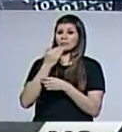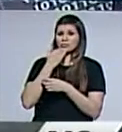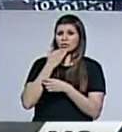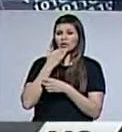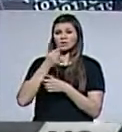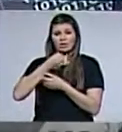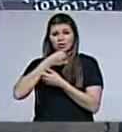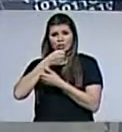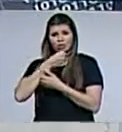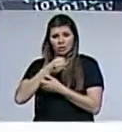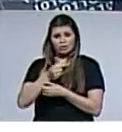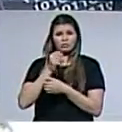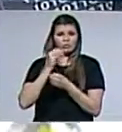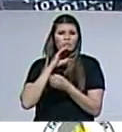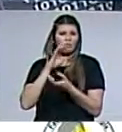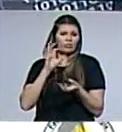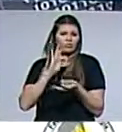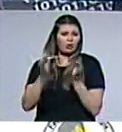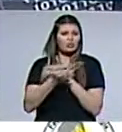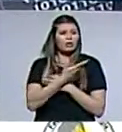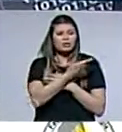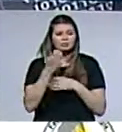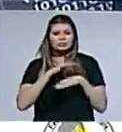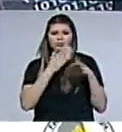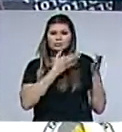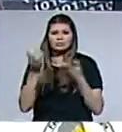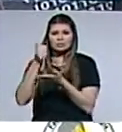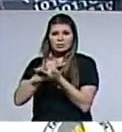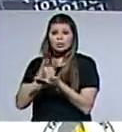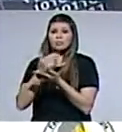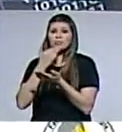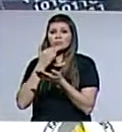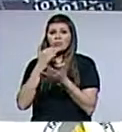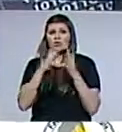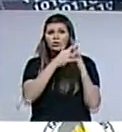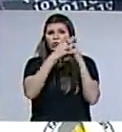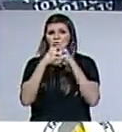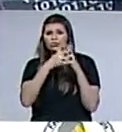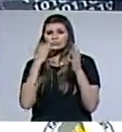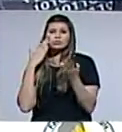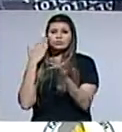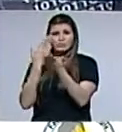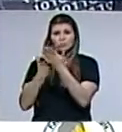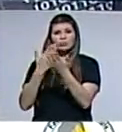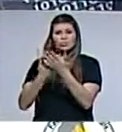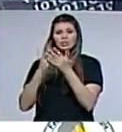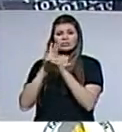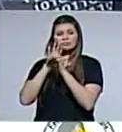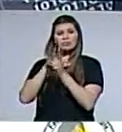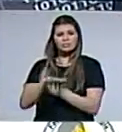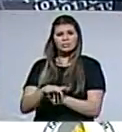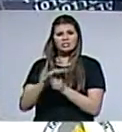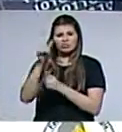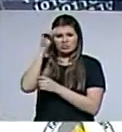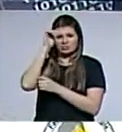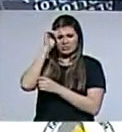artista. De otra manera no lo hubieran invitado. Pero el país que proyecta la imagen de ser el portador de lo que